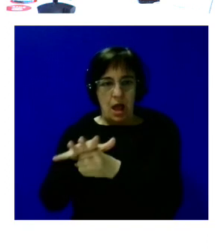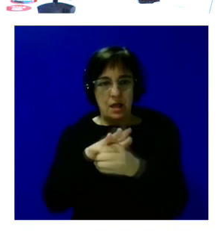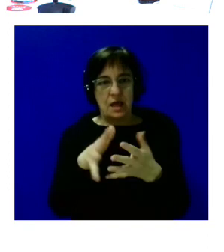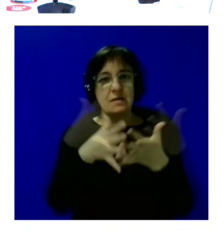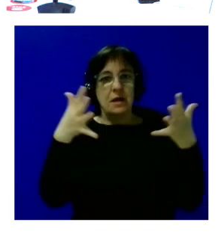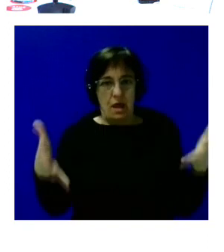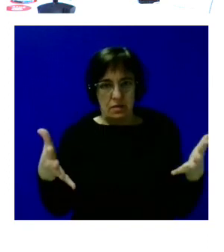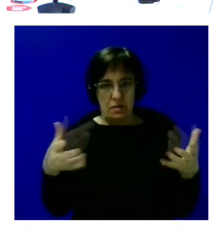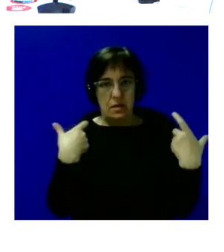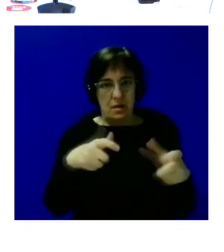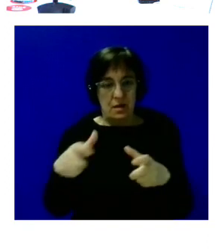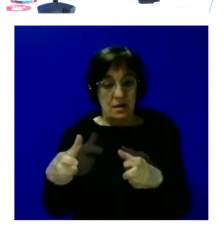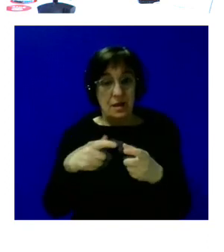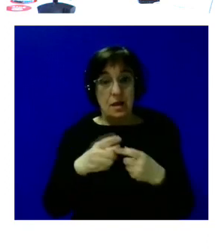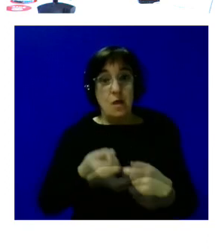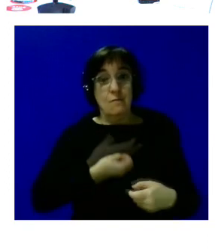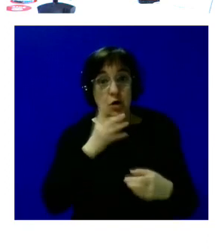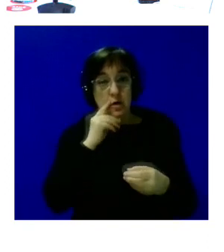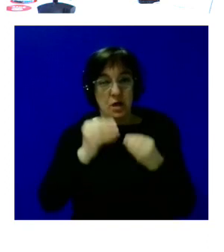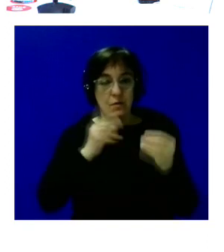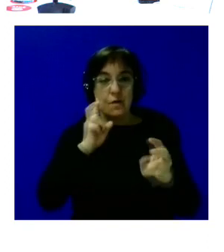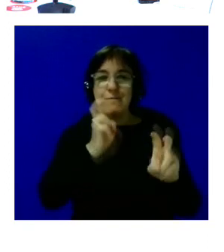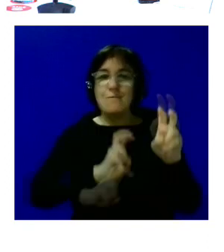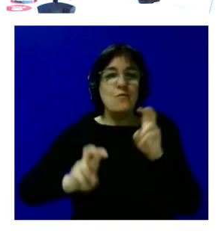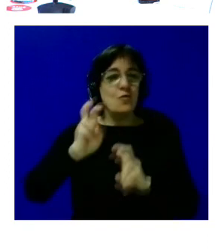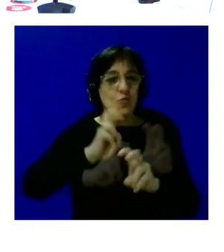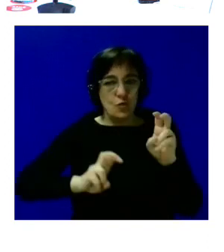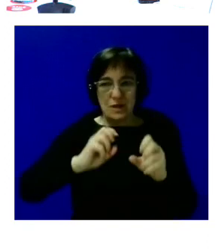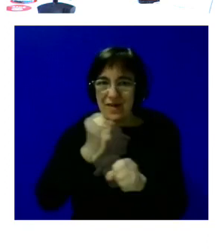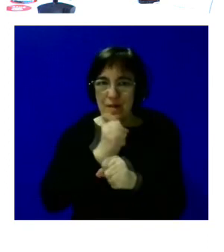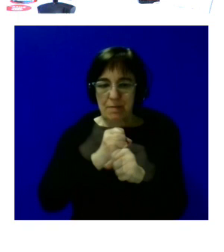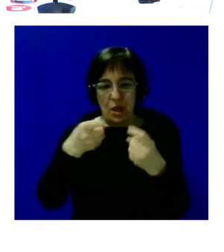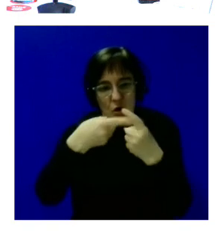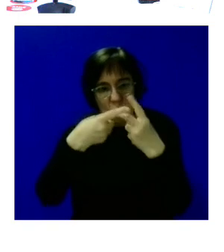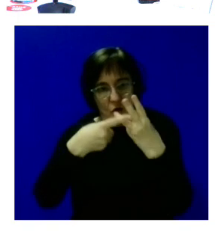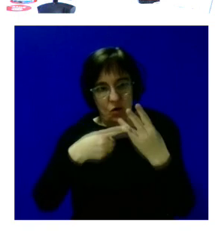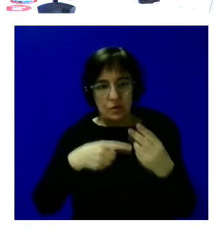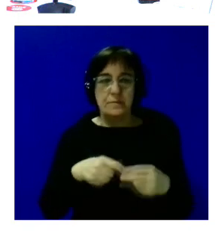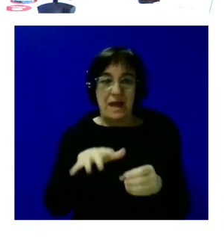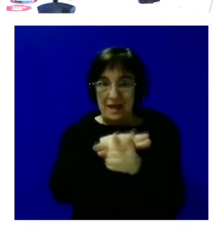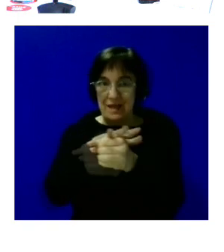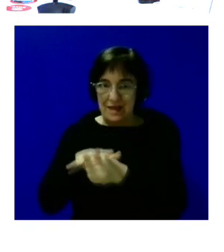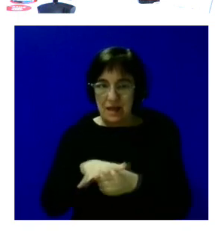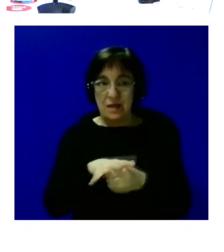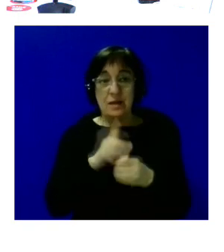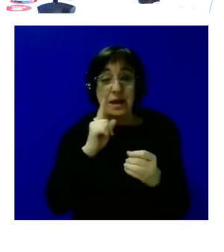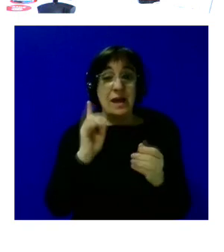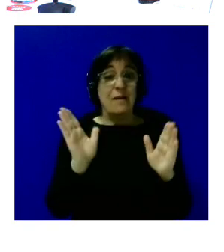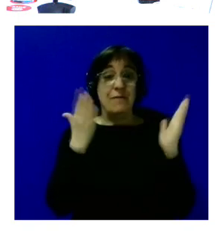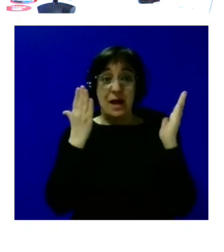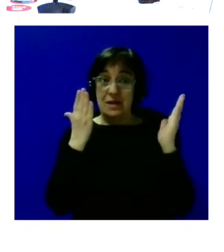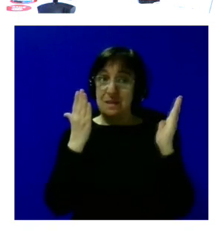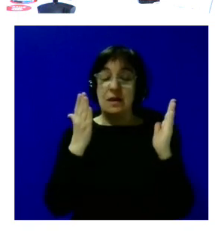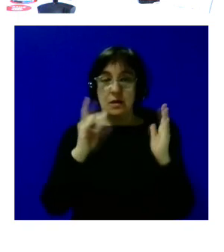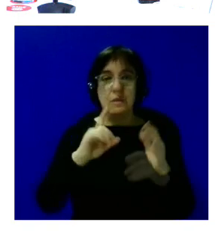de esas áreas vocacionales lo haremos una búsqueda de empleo vale entonces en esta fase una de